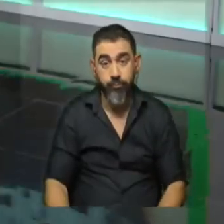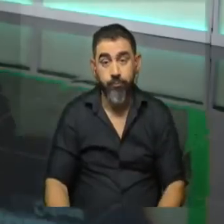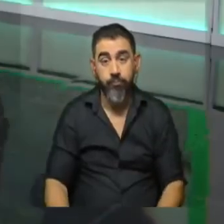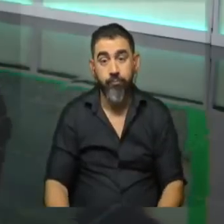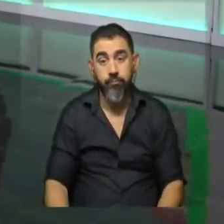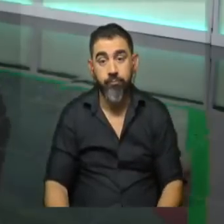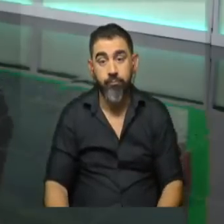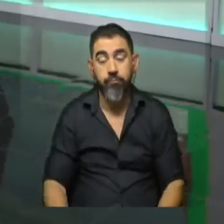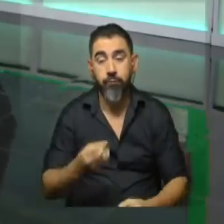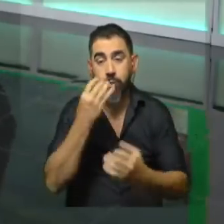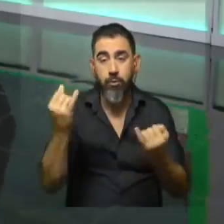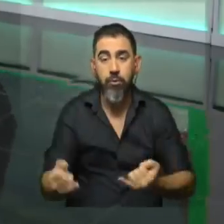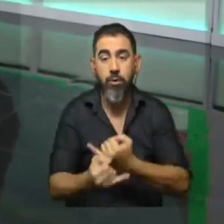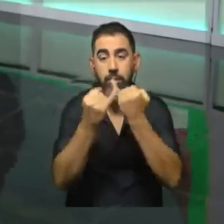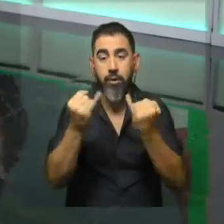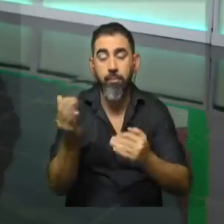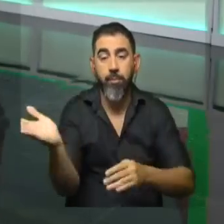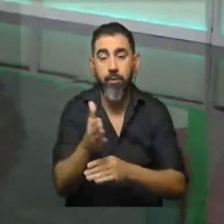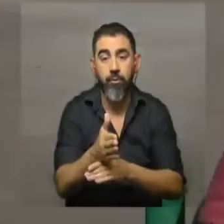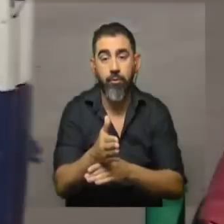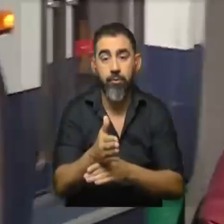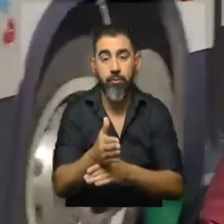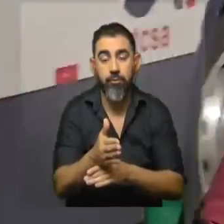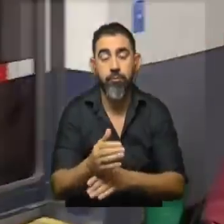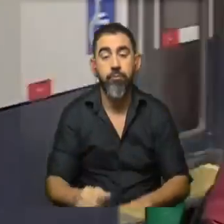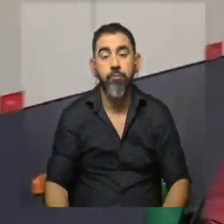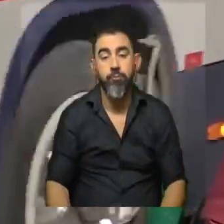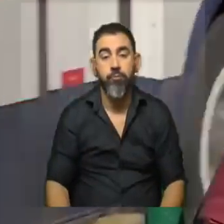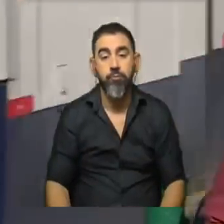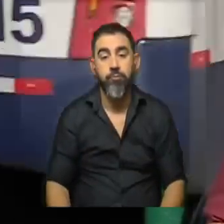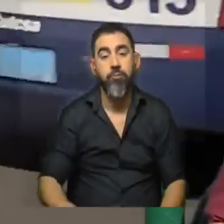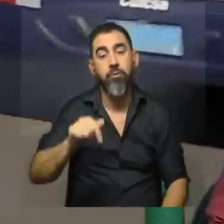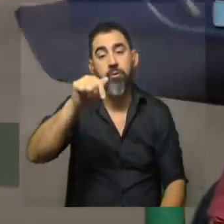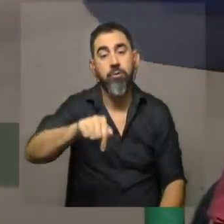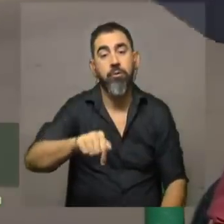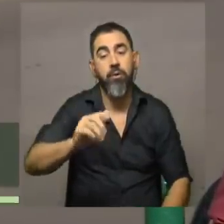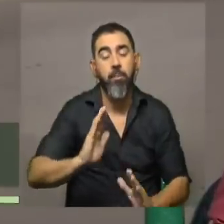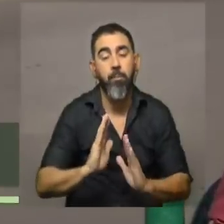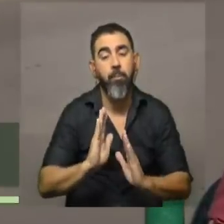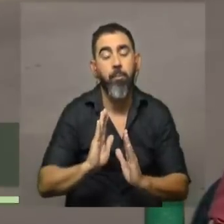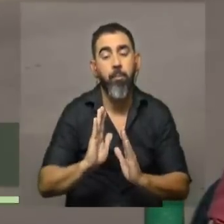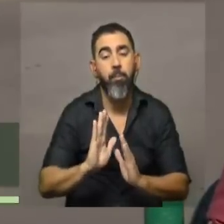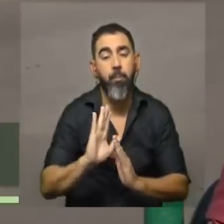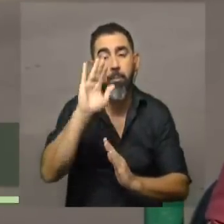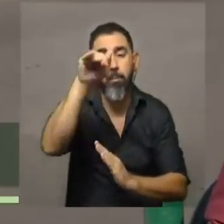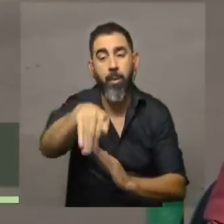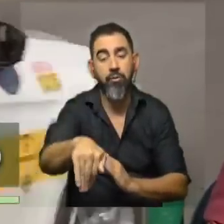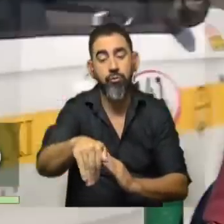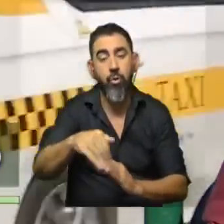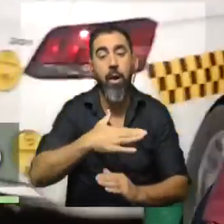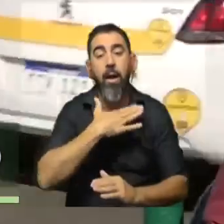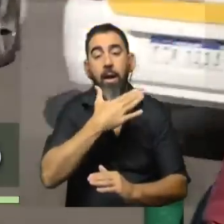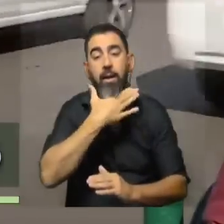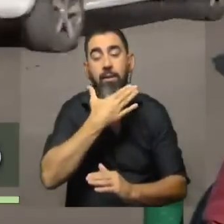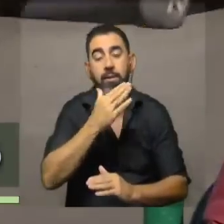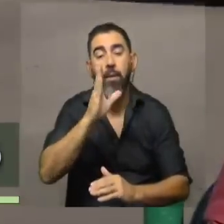Pilar, José María, buen día para todos ustedes, desde luego para nuestros televidentes. Estamos aquí en el Paso Molino, en Agraciada y Francisco